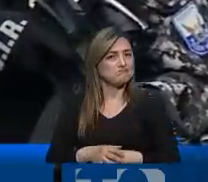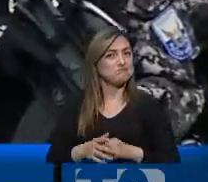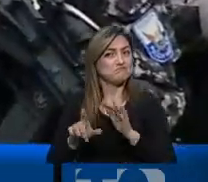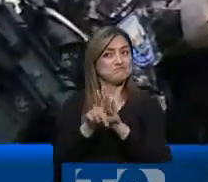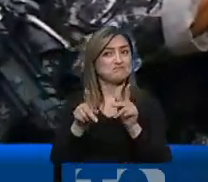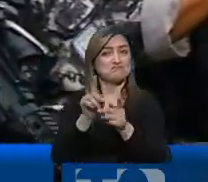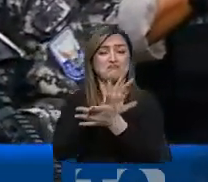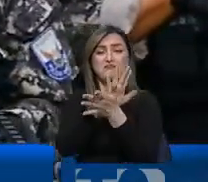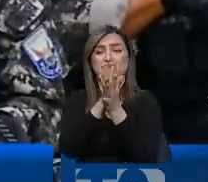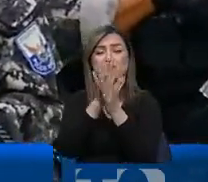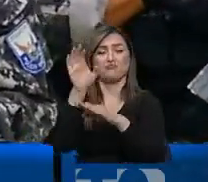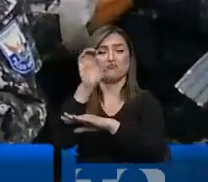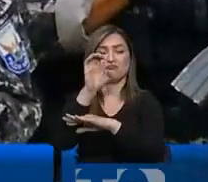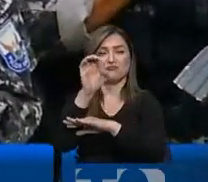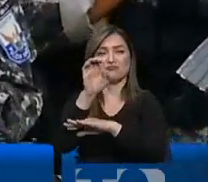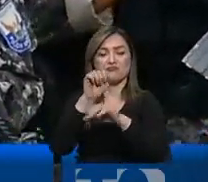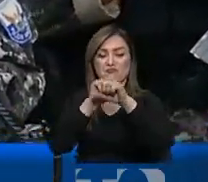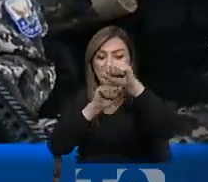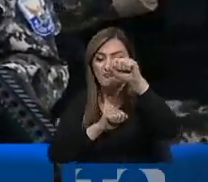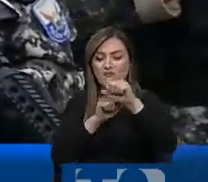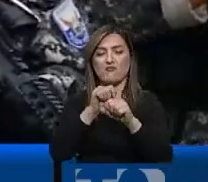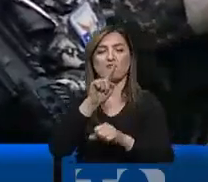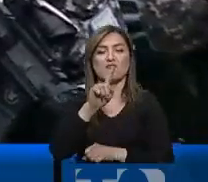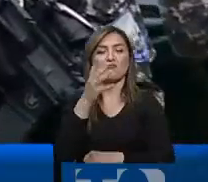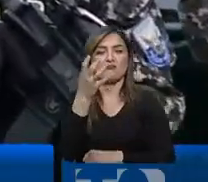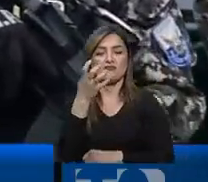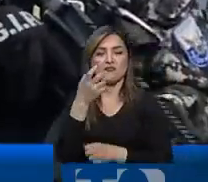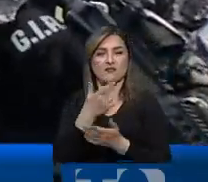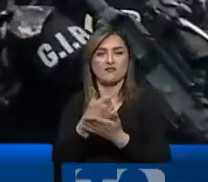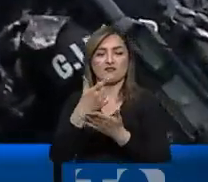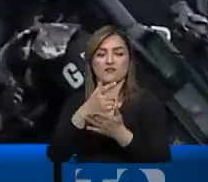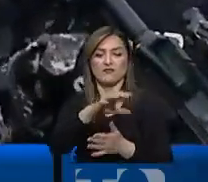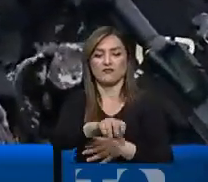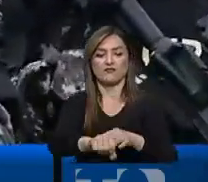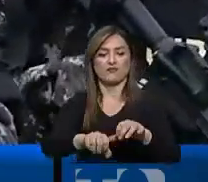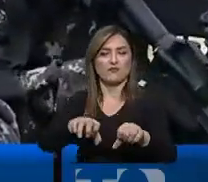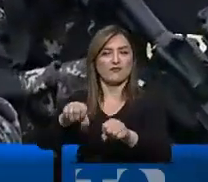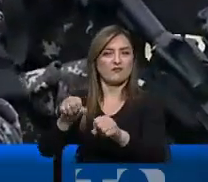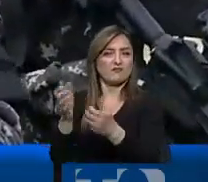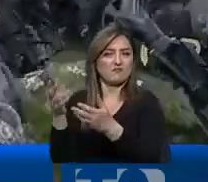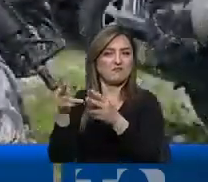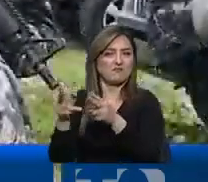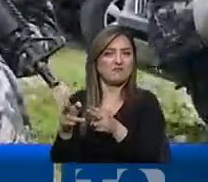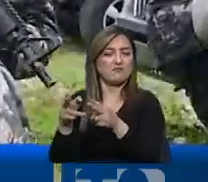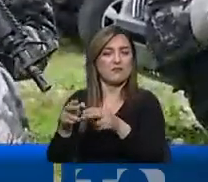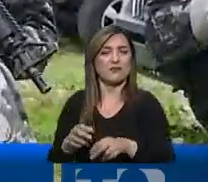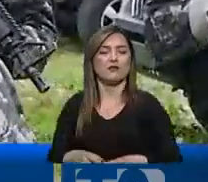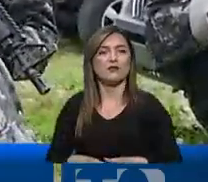va de enero manifiestan han decomisado 114 armas de fuego, entre ellas fusiles como estos.